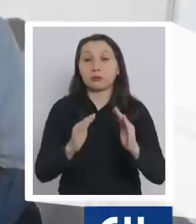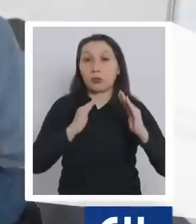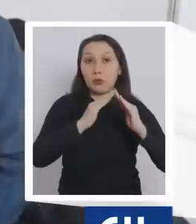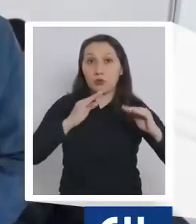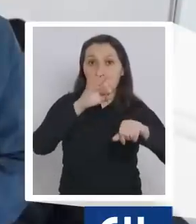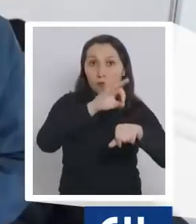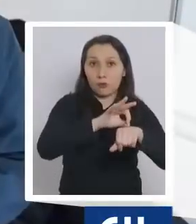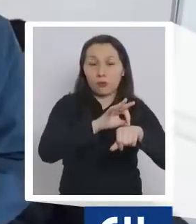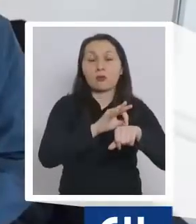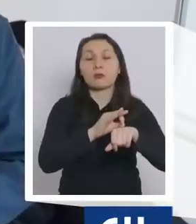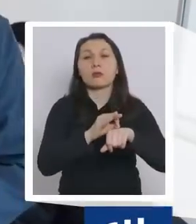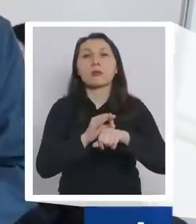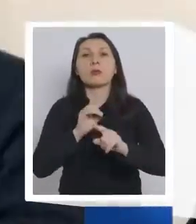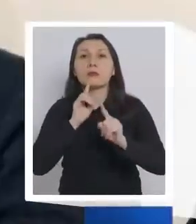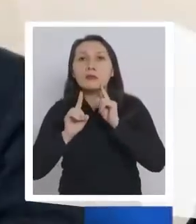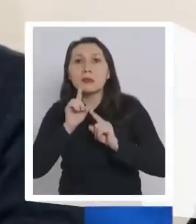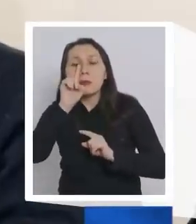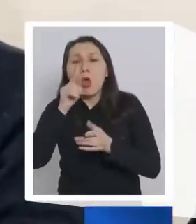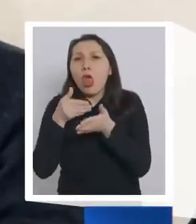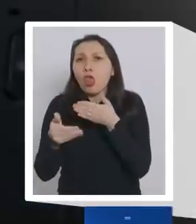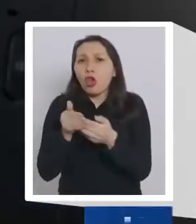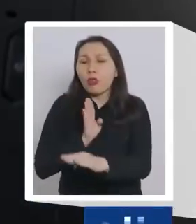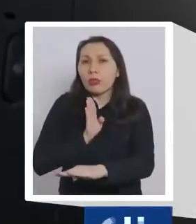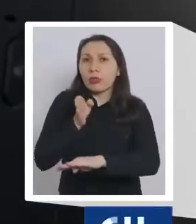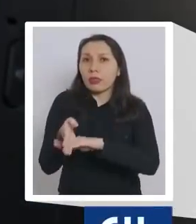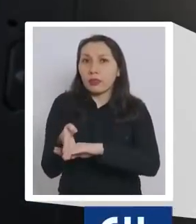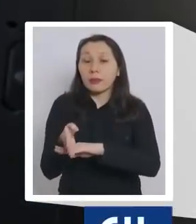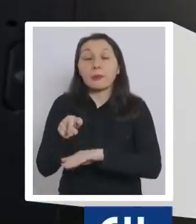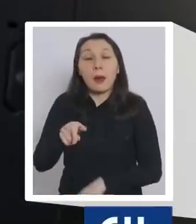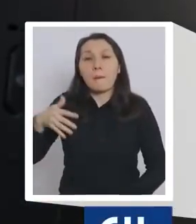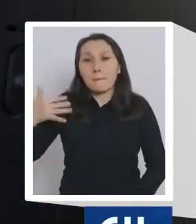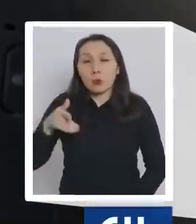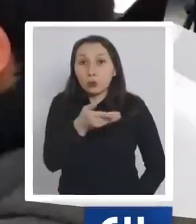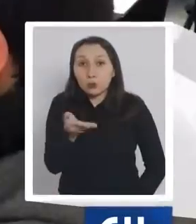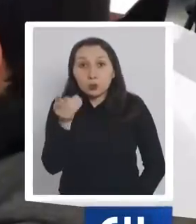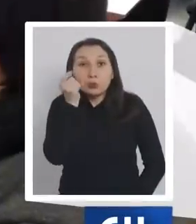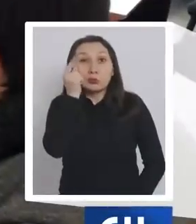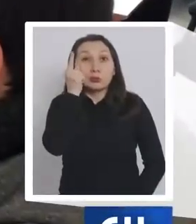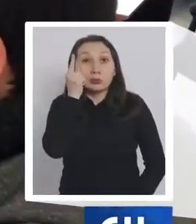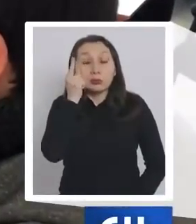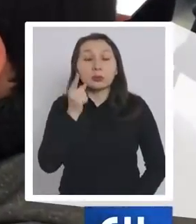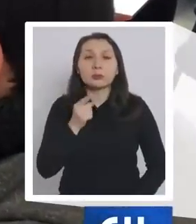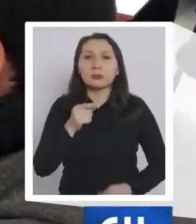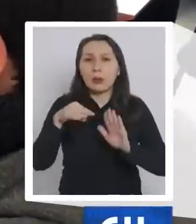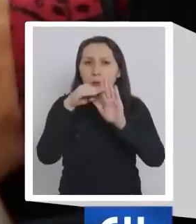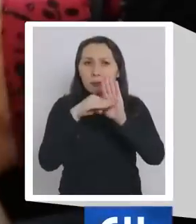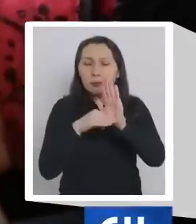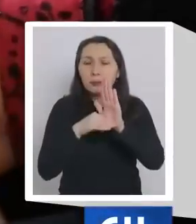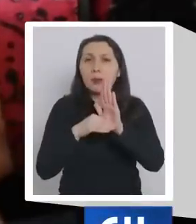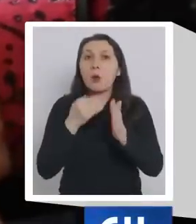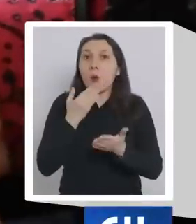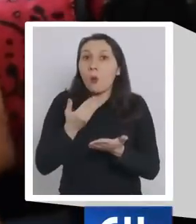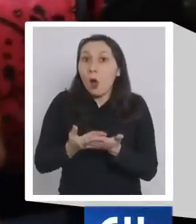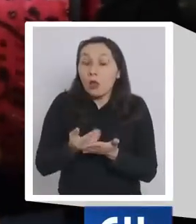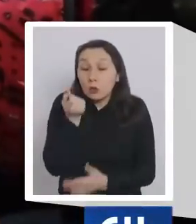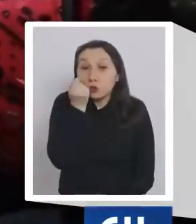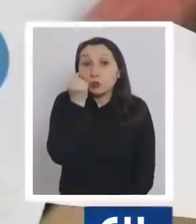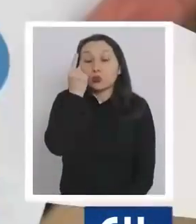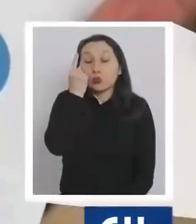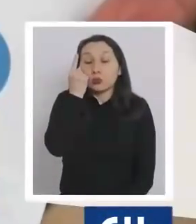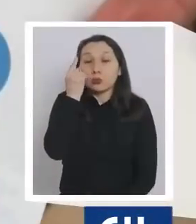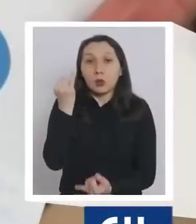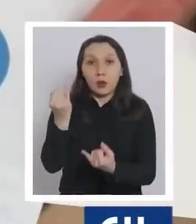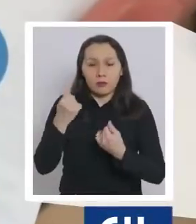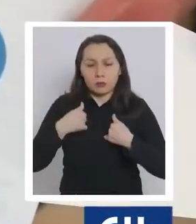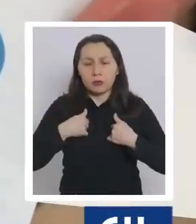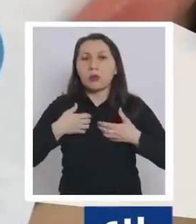residencias sanitarias, los testeos, dónde hacerlo. Es importante que sepan que las primeras medidas que se toman al momento de saber que